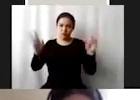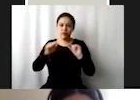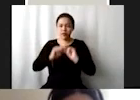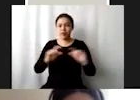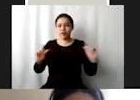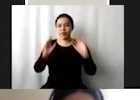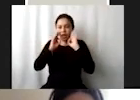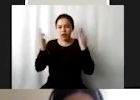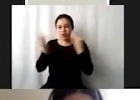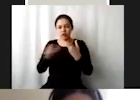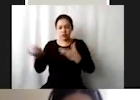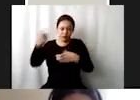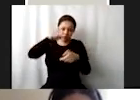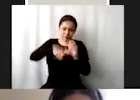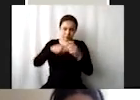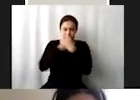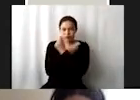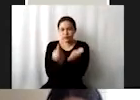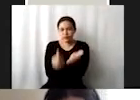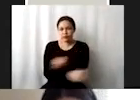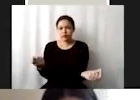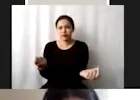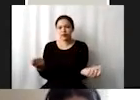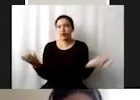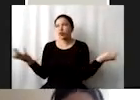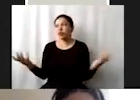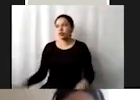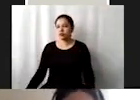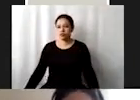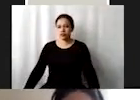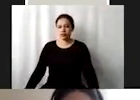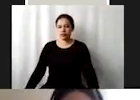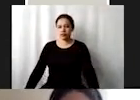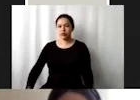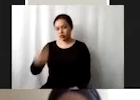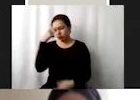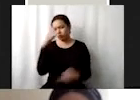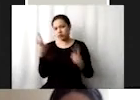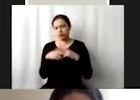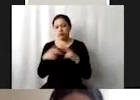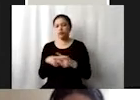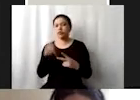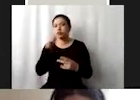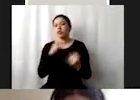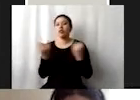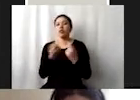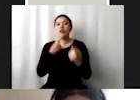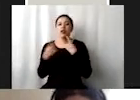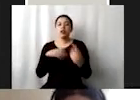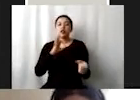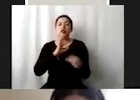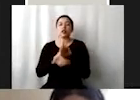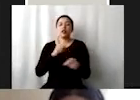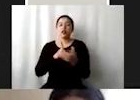de infancia en combate habla habla también de la protección de los derechos